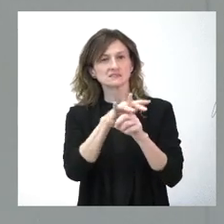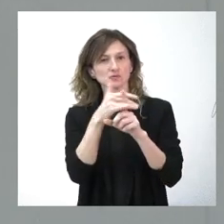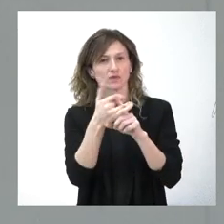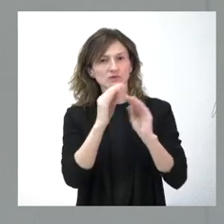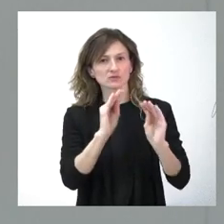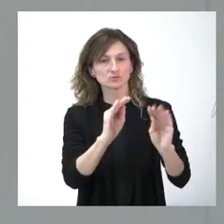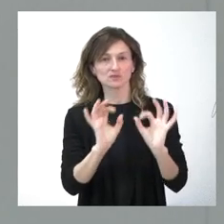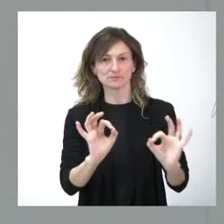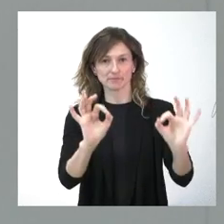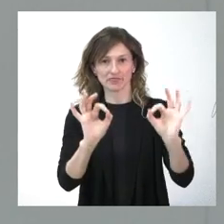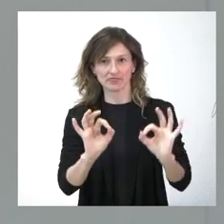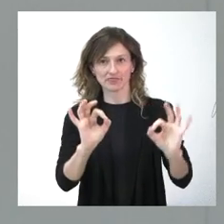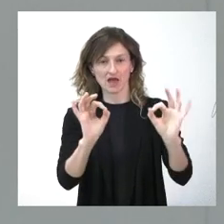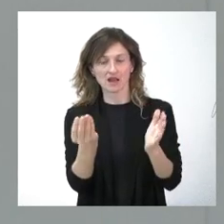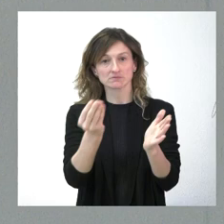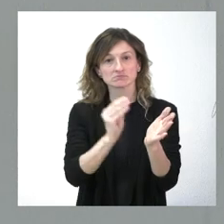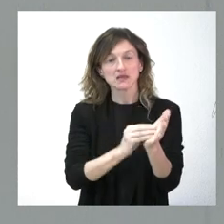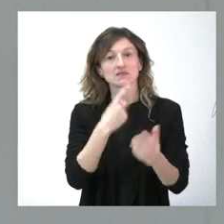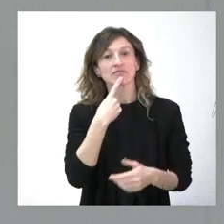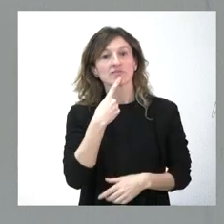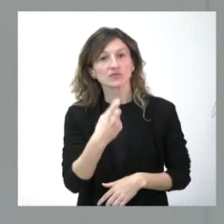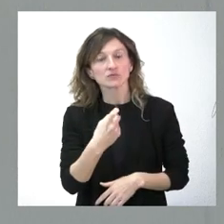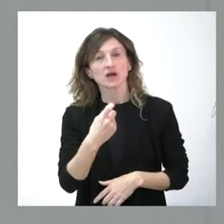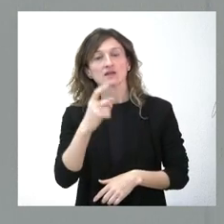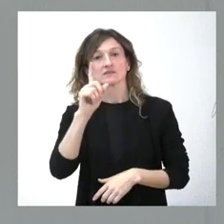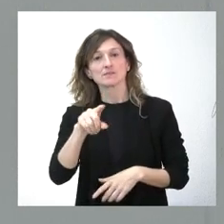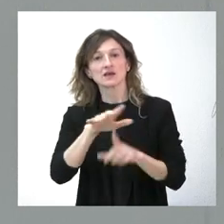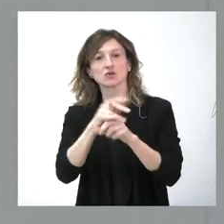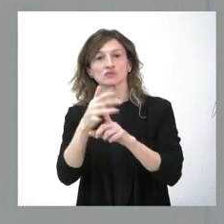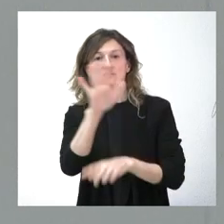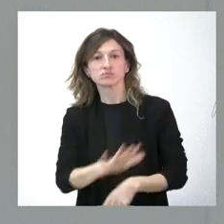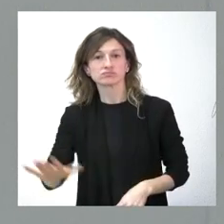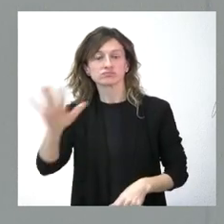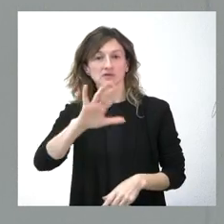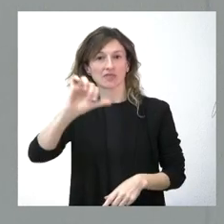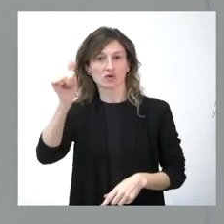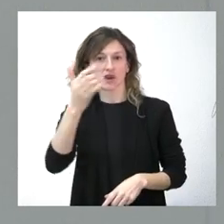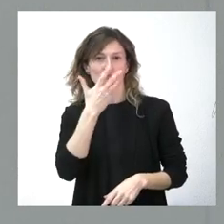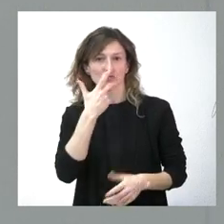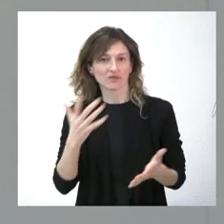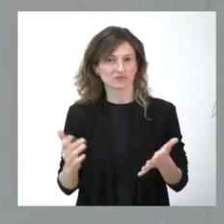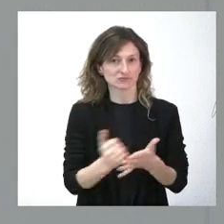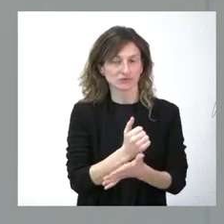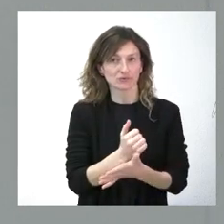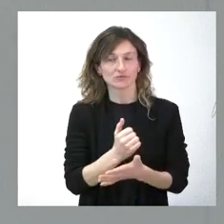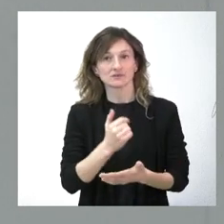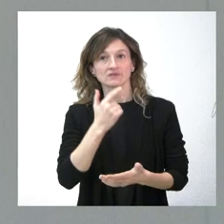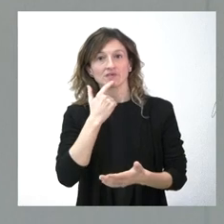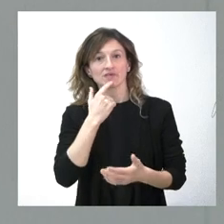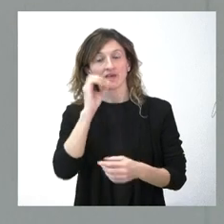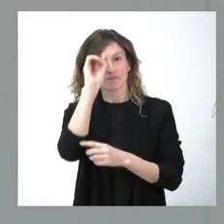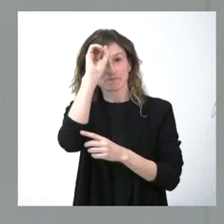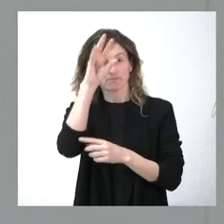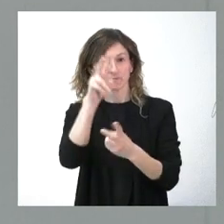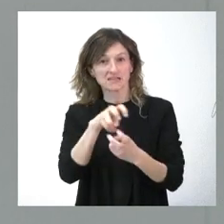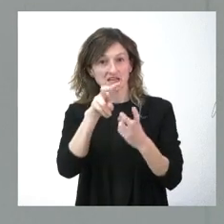específicas adicionales a las dificultades que tiene el contexto nacional y que son por todos conocidos básicamente el fin de la minería que fue una